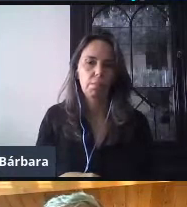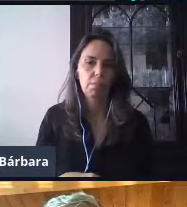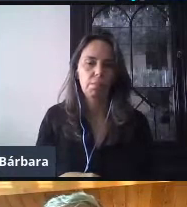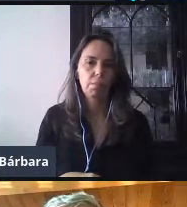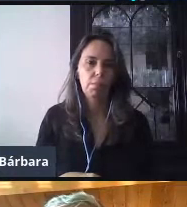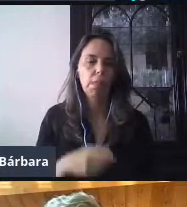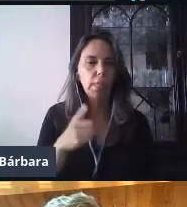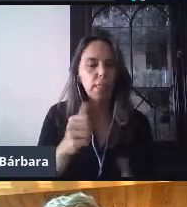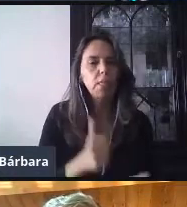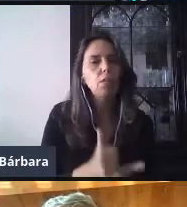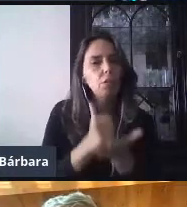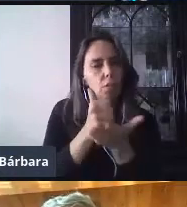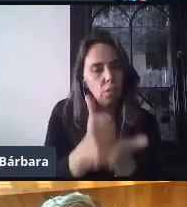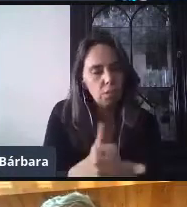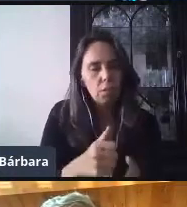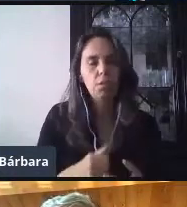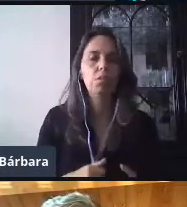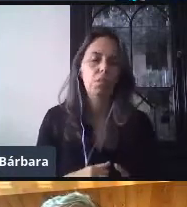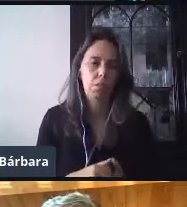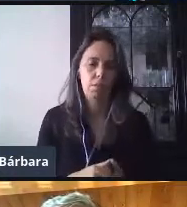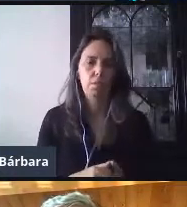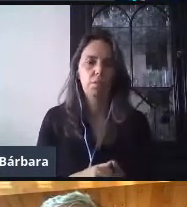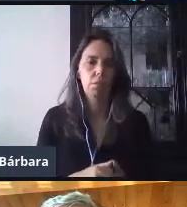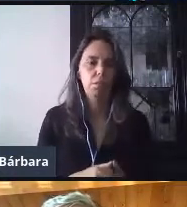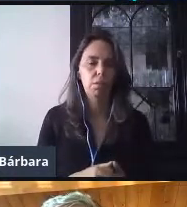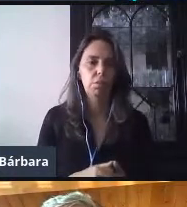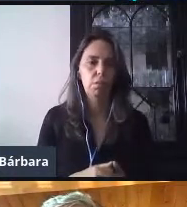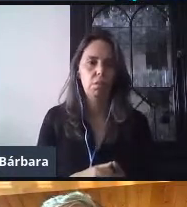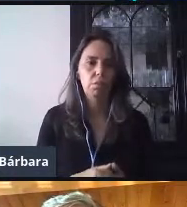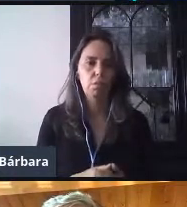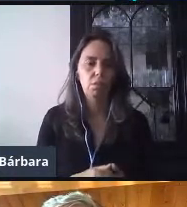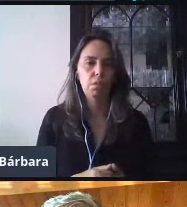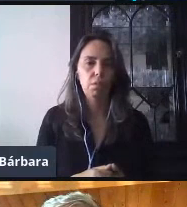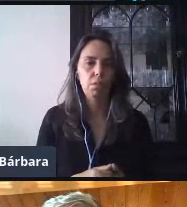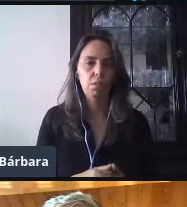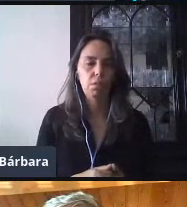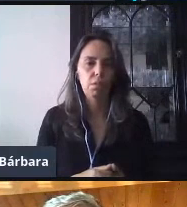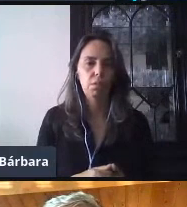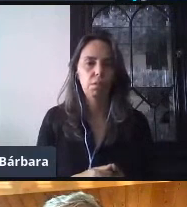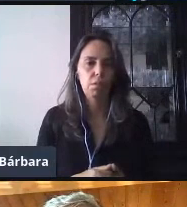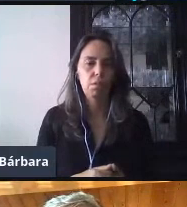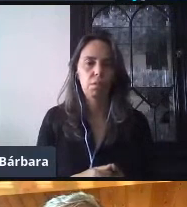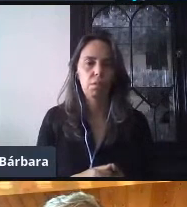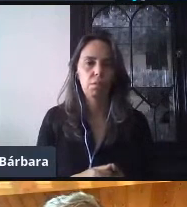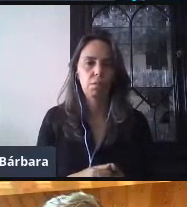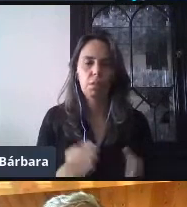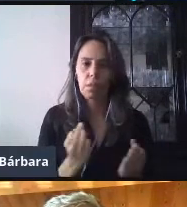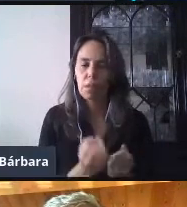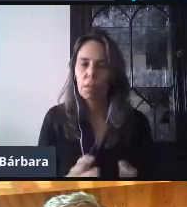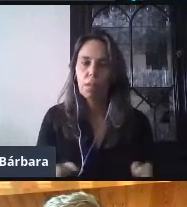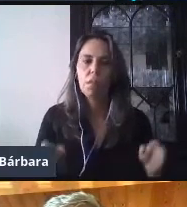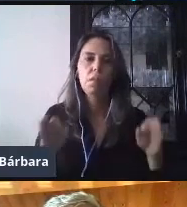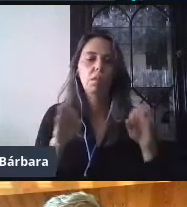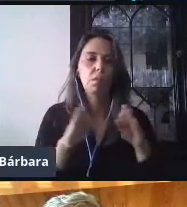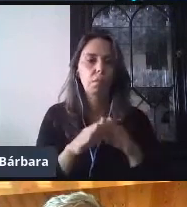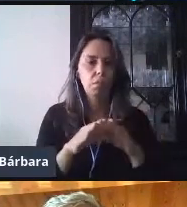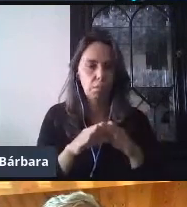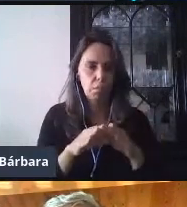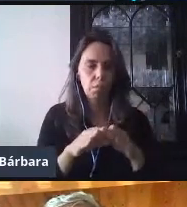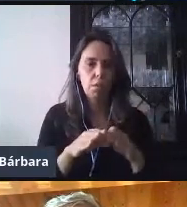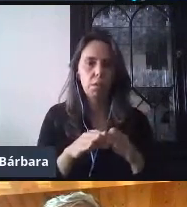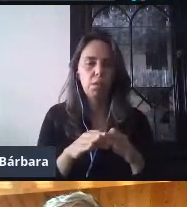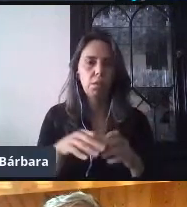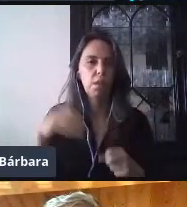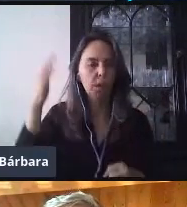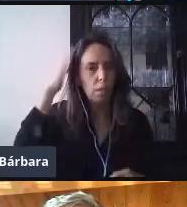pues nos demuestra que es útil. Y, bueno, el punto es que tratemos y de parte de la autoridad trataremos